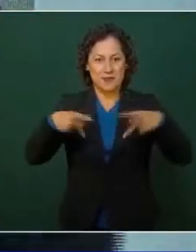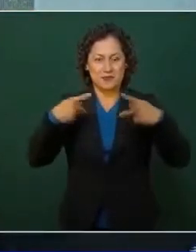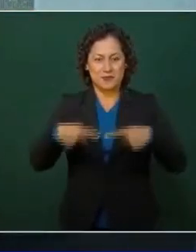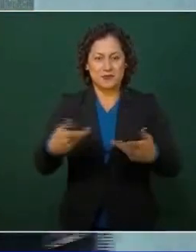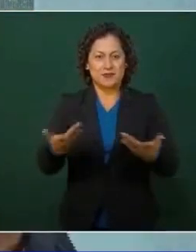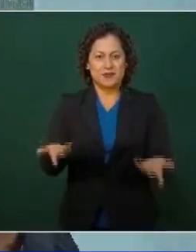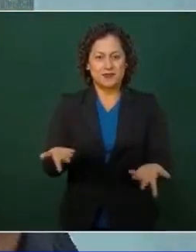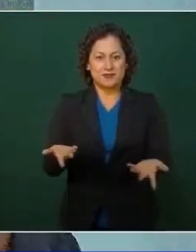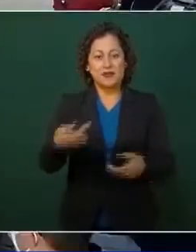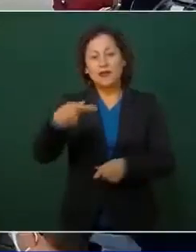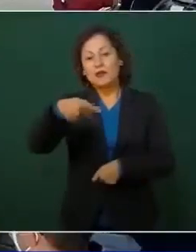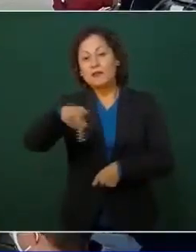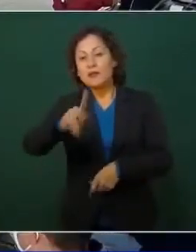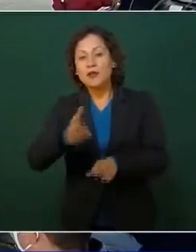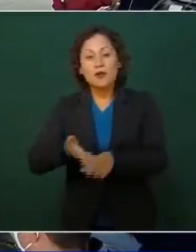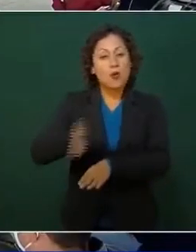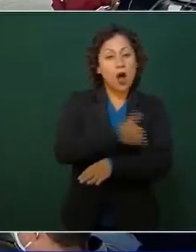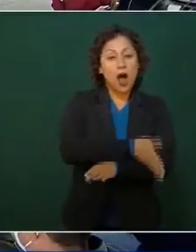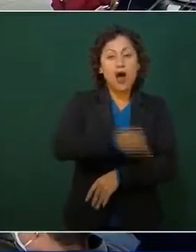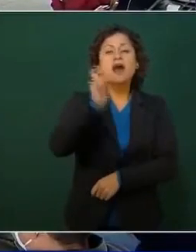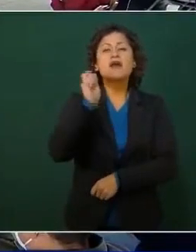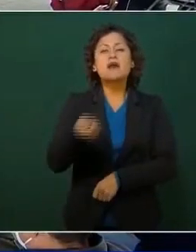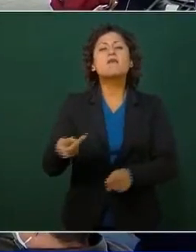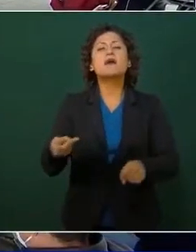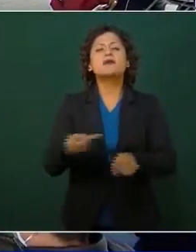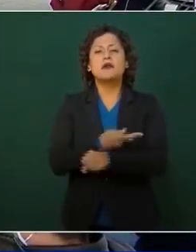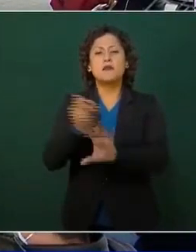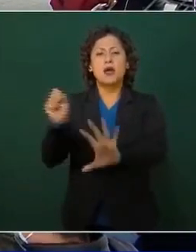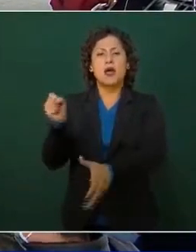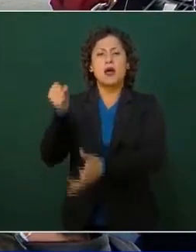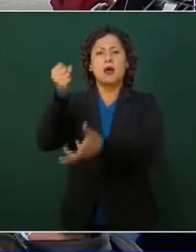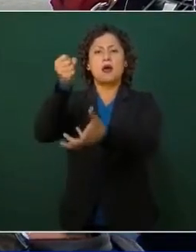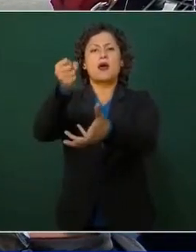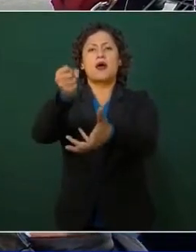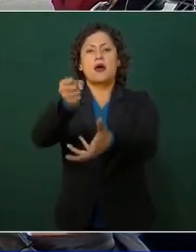¿Qué pasaba antes? Todo el presupuesto se quedaba.